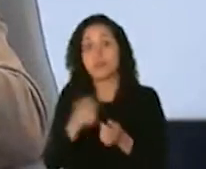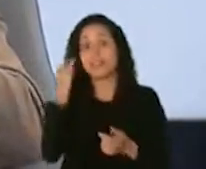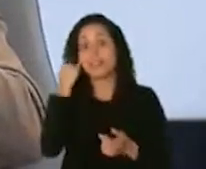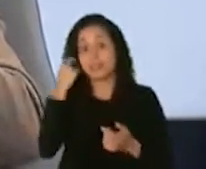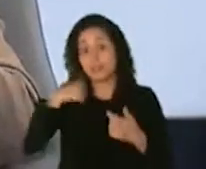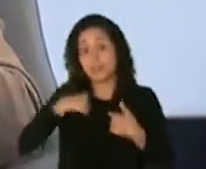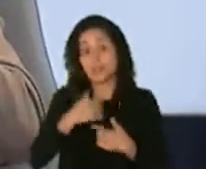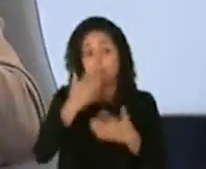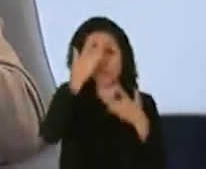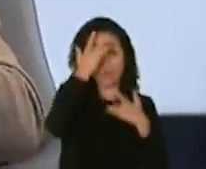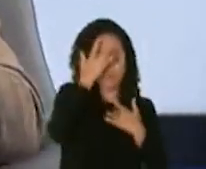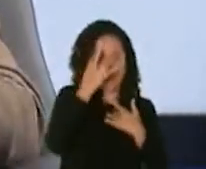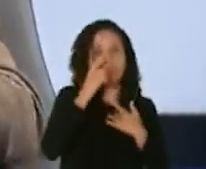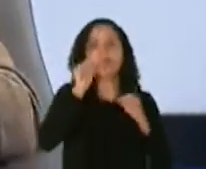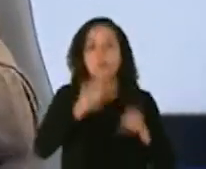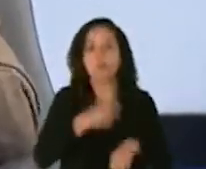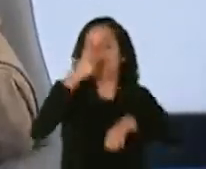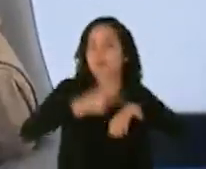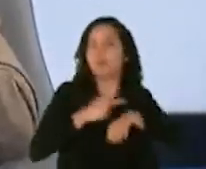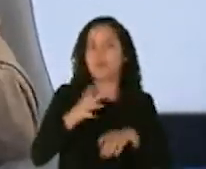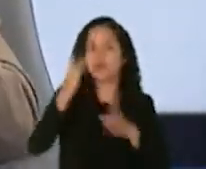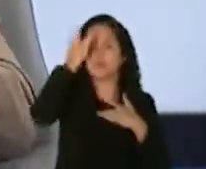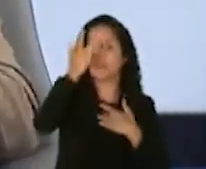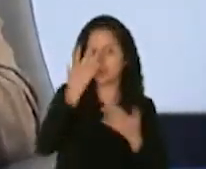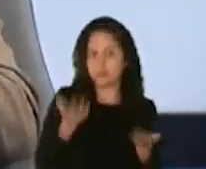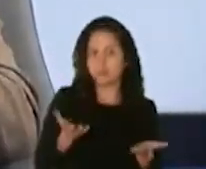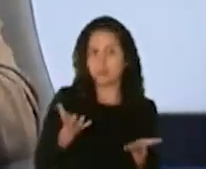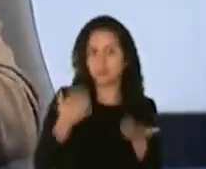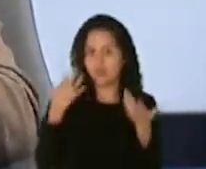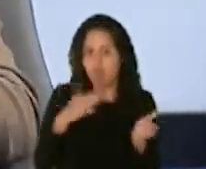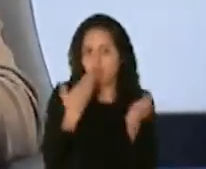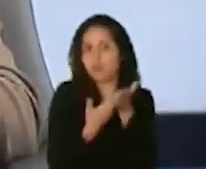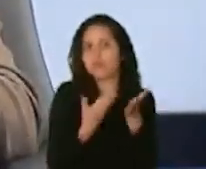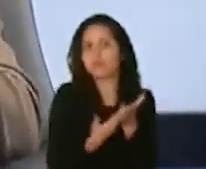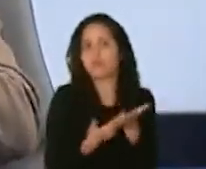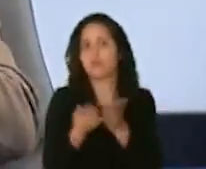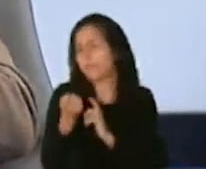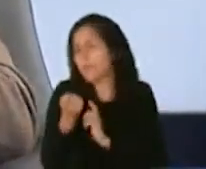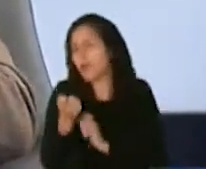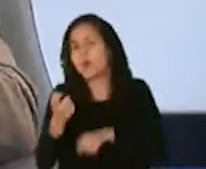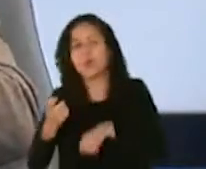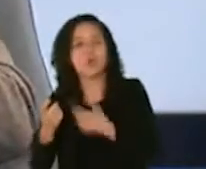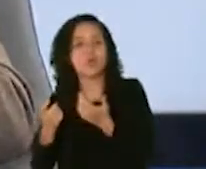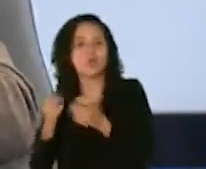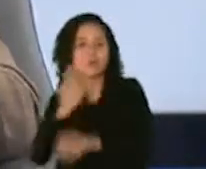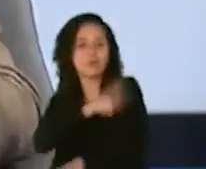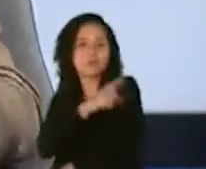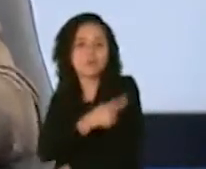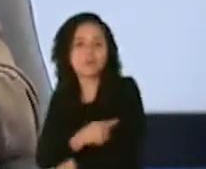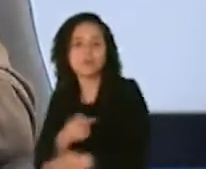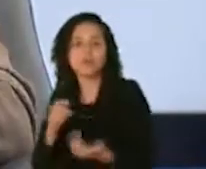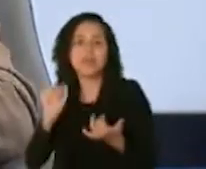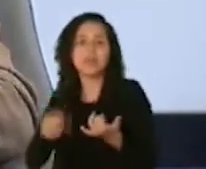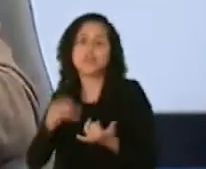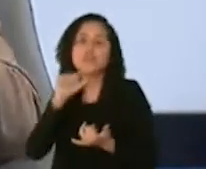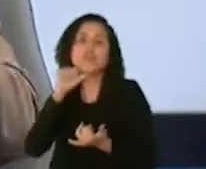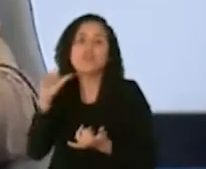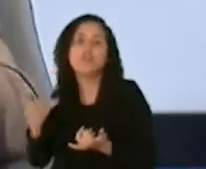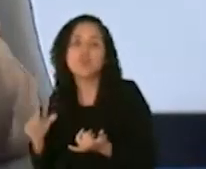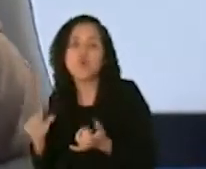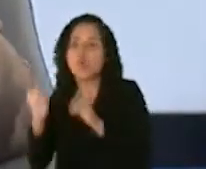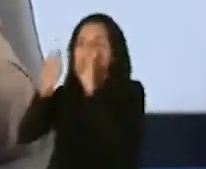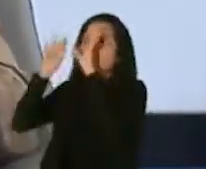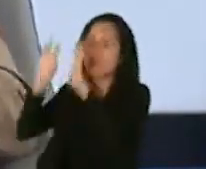me infecto me puedo volver a reinfectar porque hay casos documentados son pocos hasta el día de hoy y no parece que sean más severos que el cuadro original